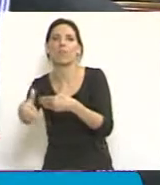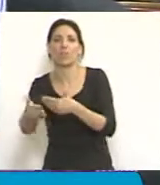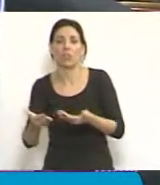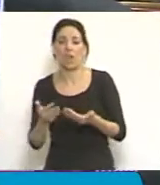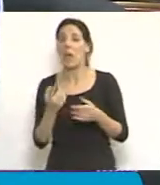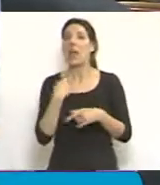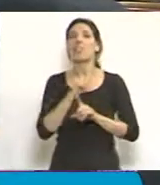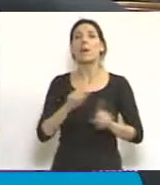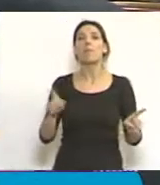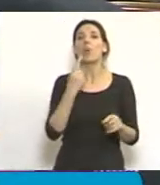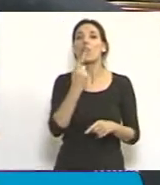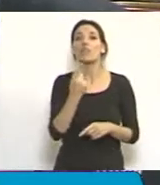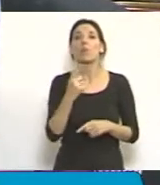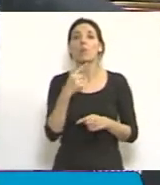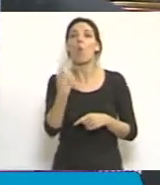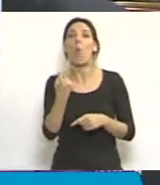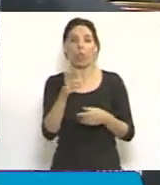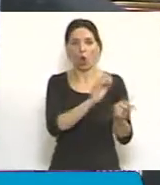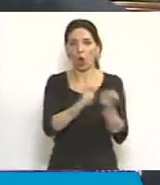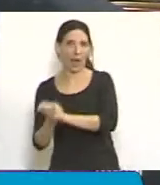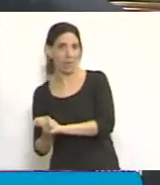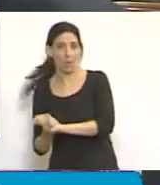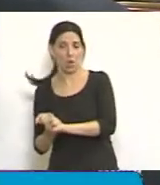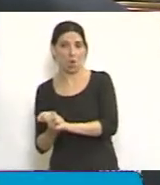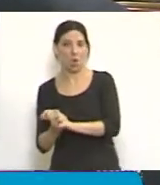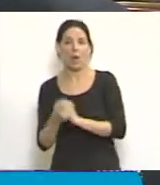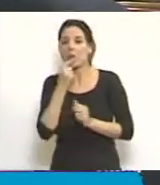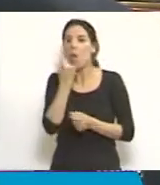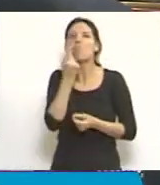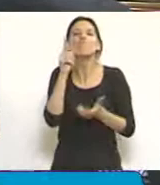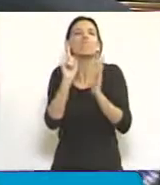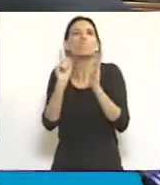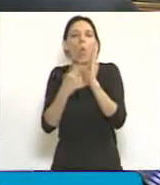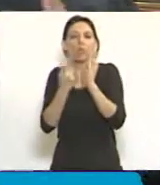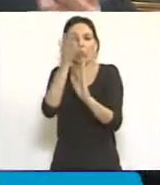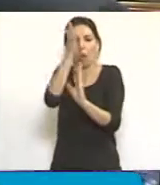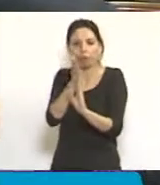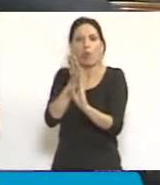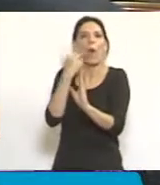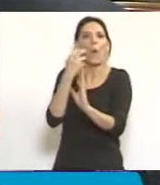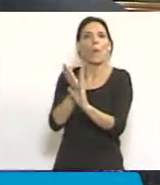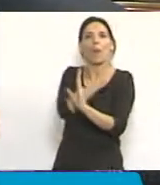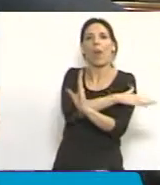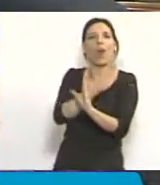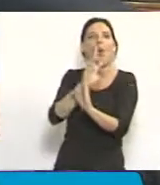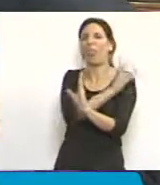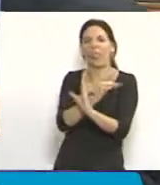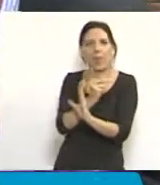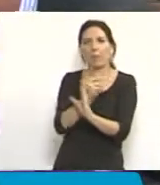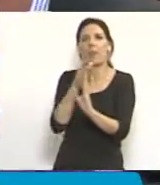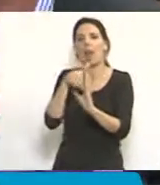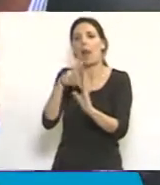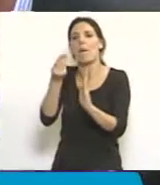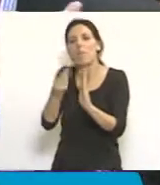en el cual se pasa del sistema viejo, como alguien diría, un punto en el cual lo viejo termina de morir y lo nuevo empieza a